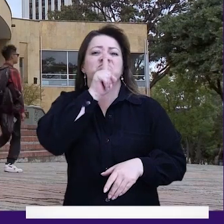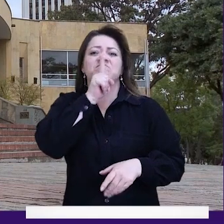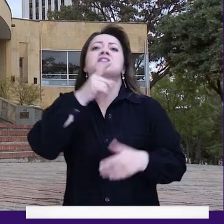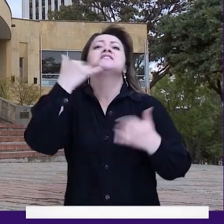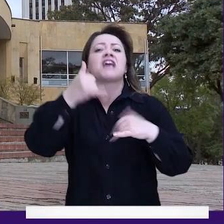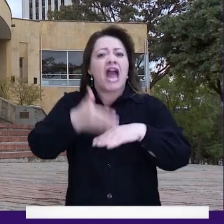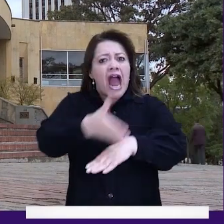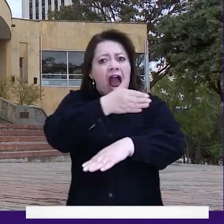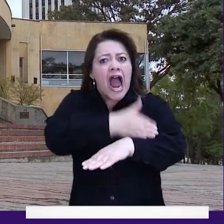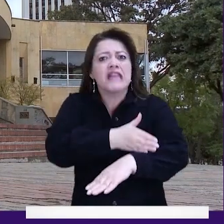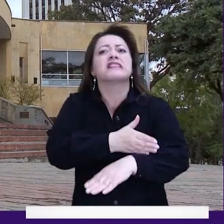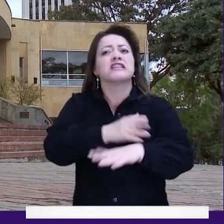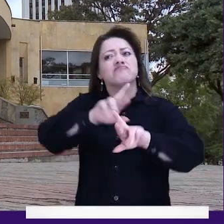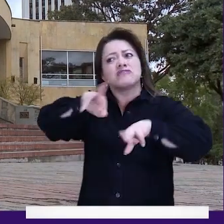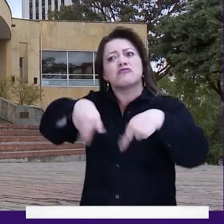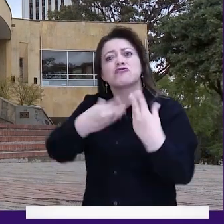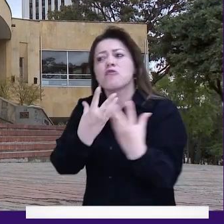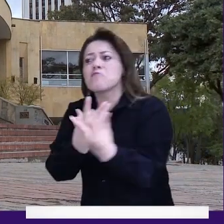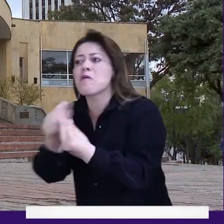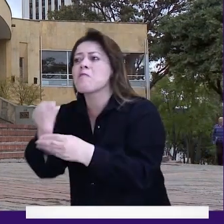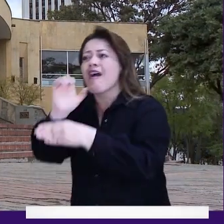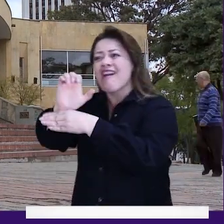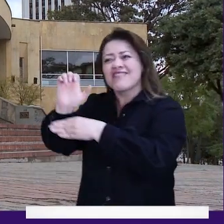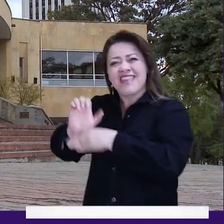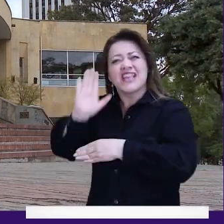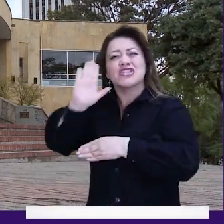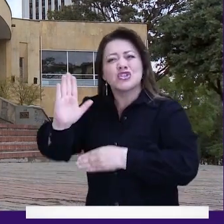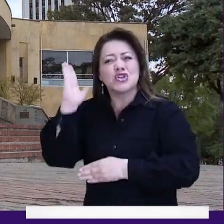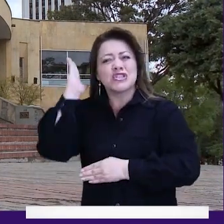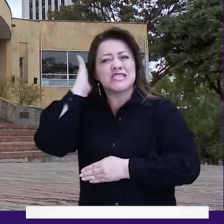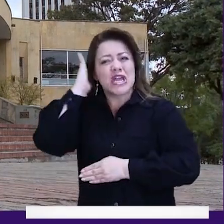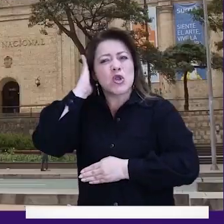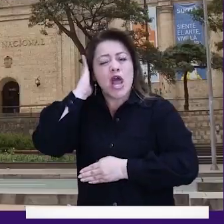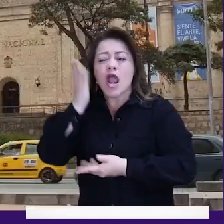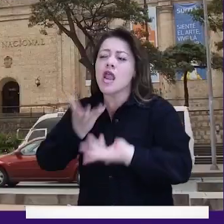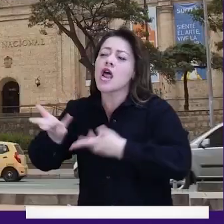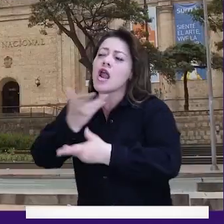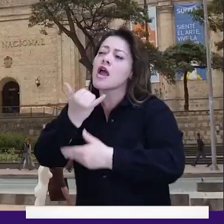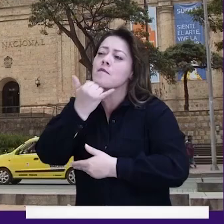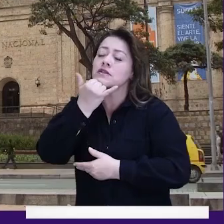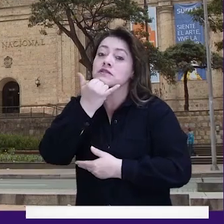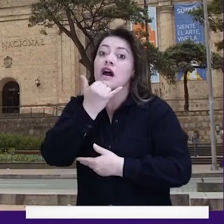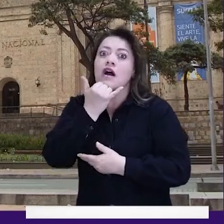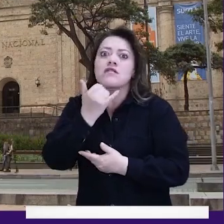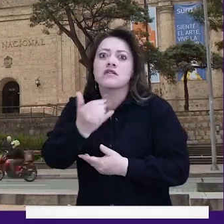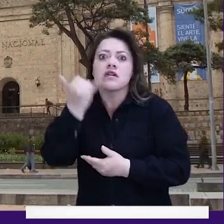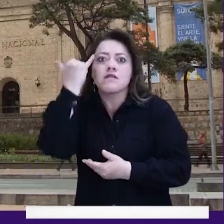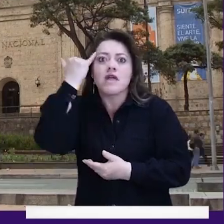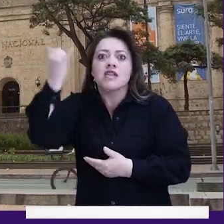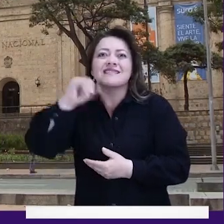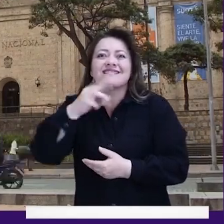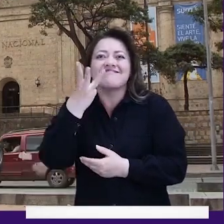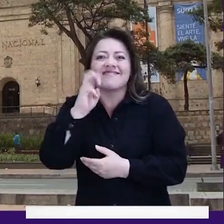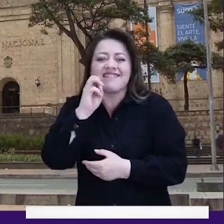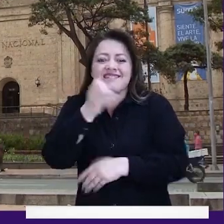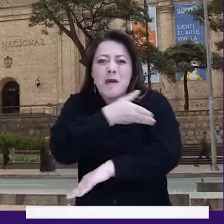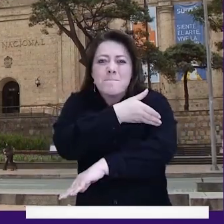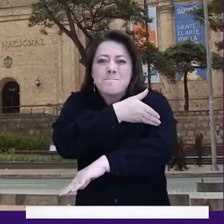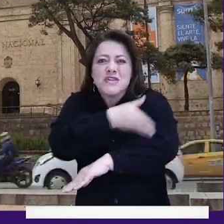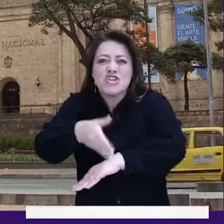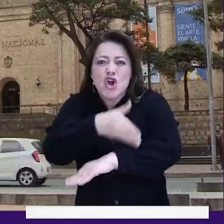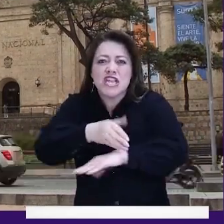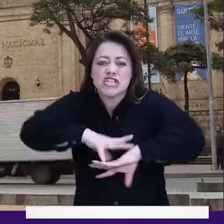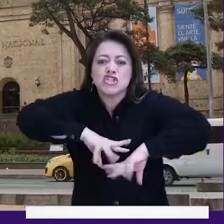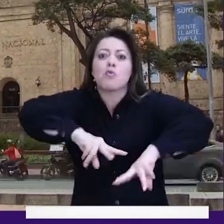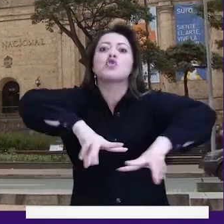Asomóvil y todos los gremios de telefonía celular. Saben, en 11 años casi 30 millones de robos de celulares en